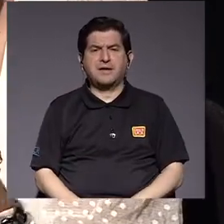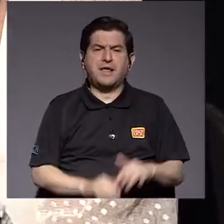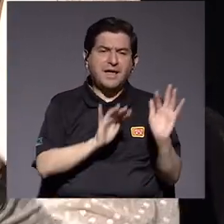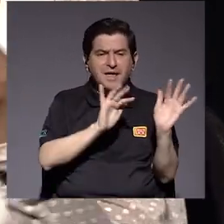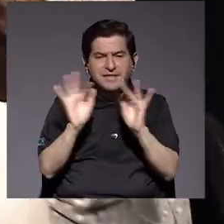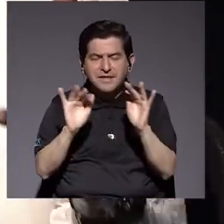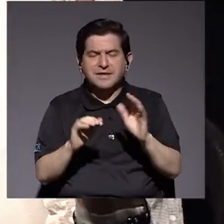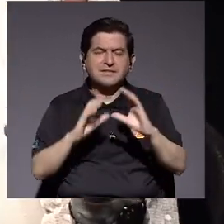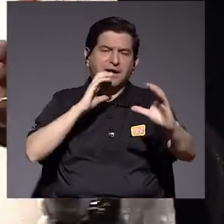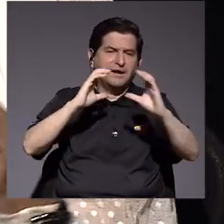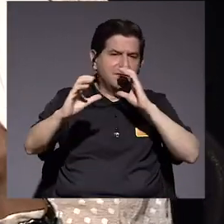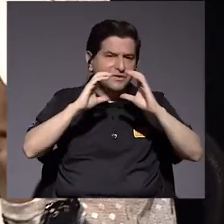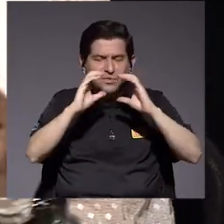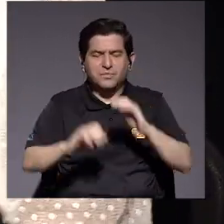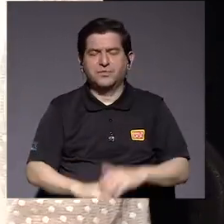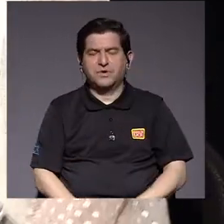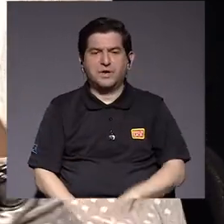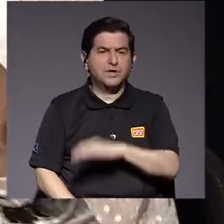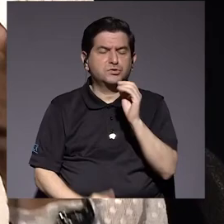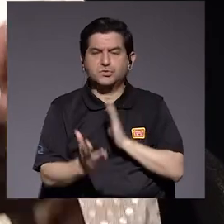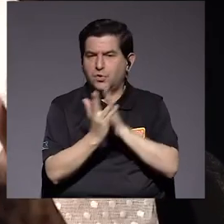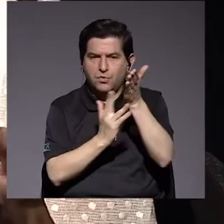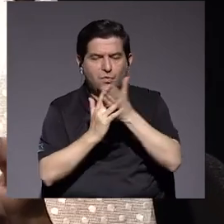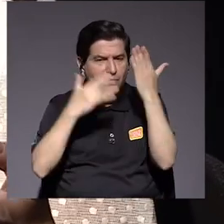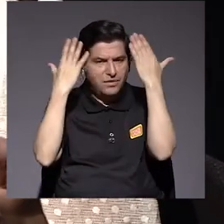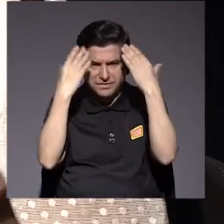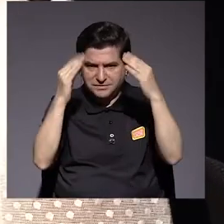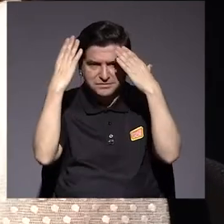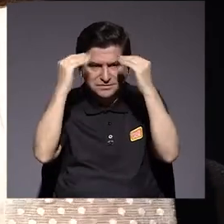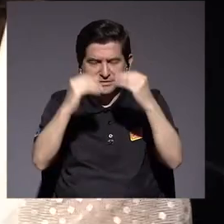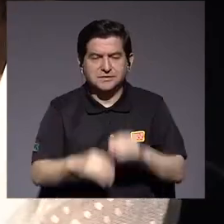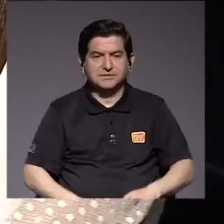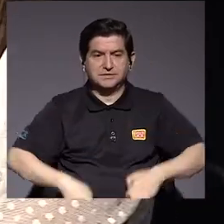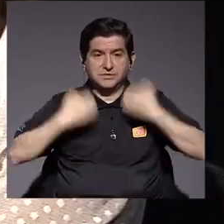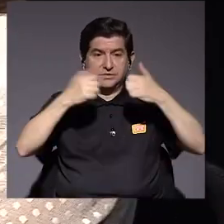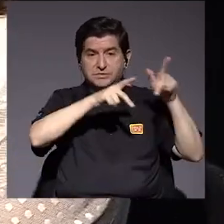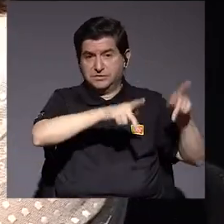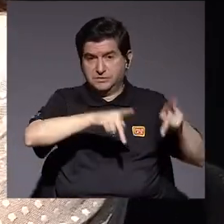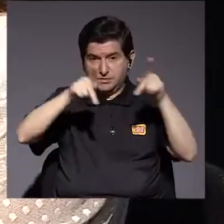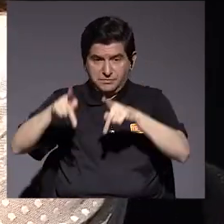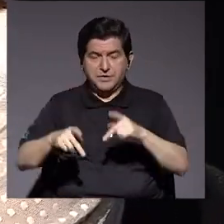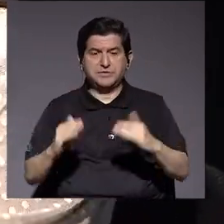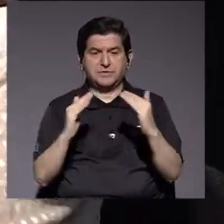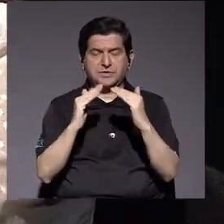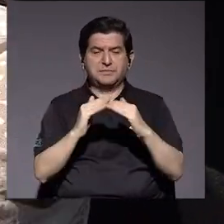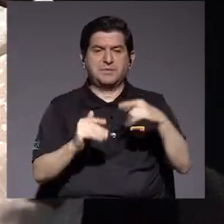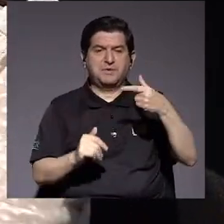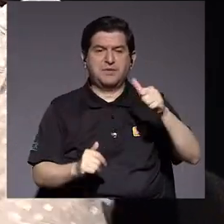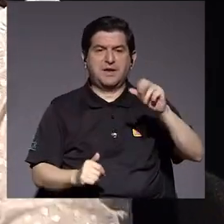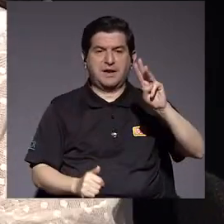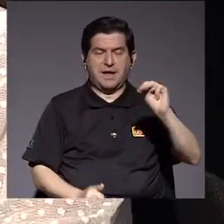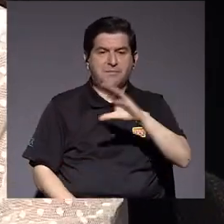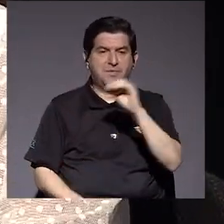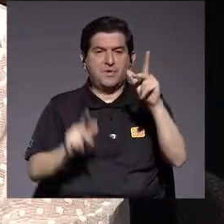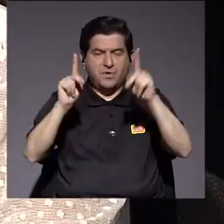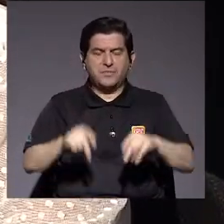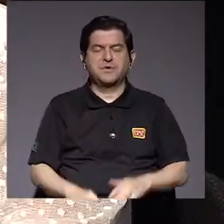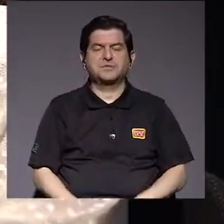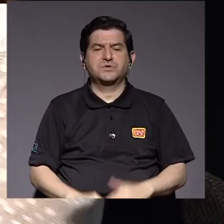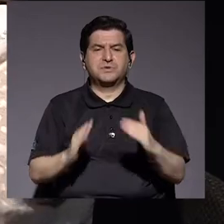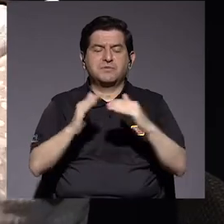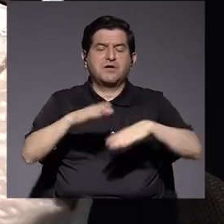la brecha de comunicación, la brecha de acceso a información que existe entre las personas que viven en el GAM y las personas que viven